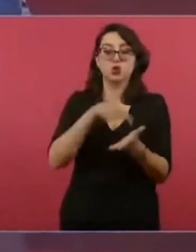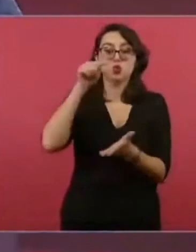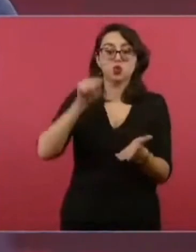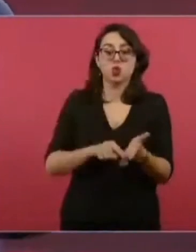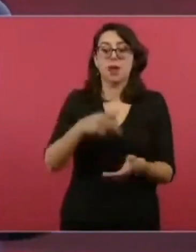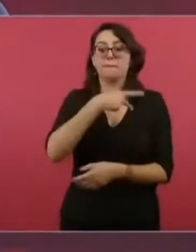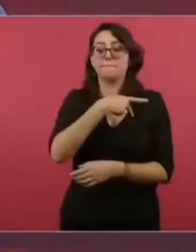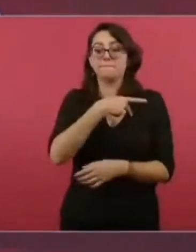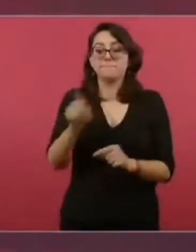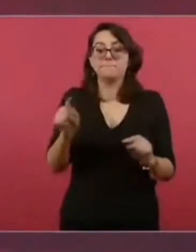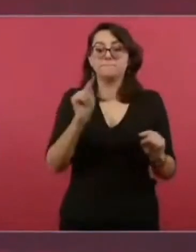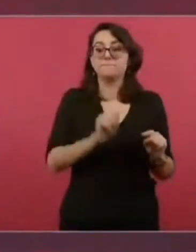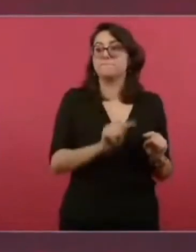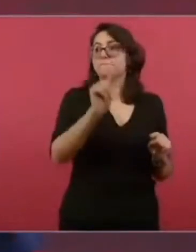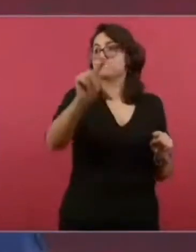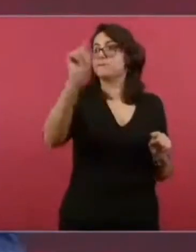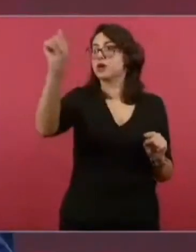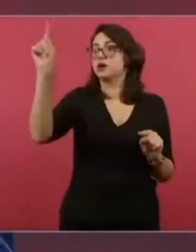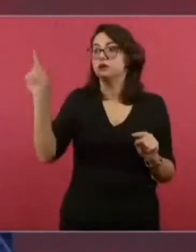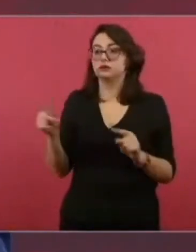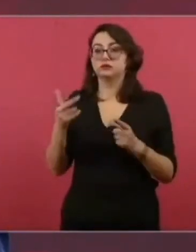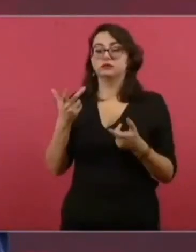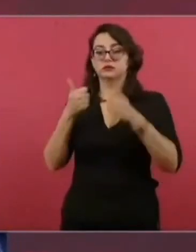Solo les doy un dato.